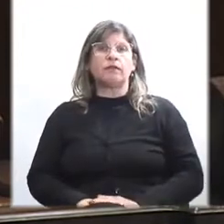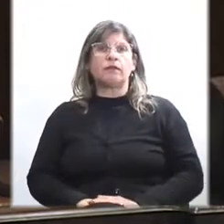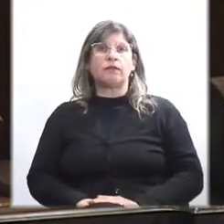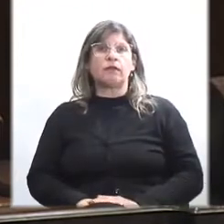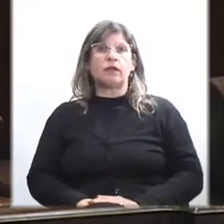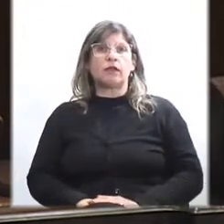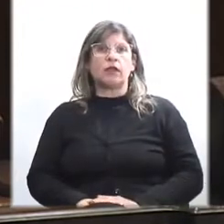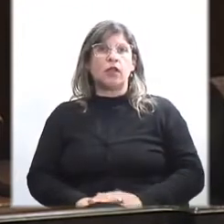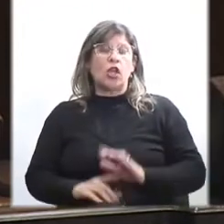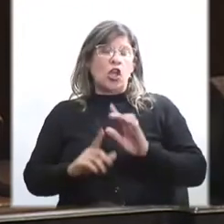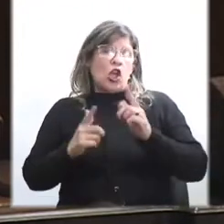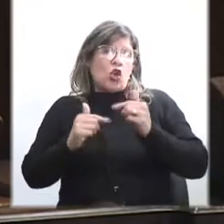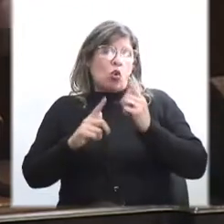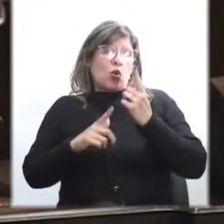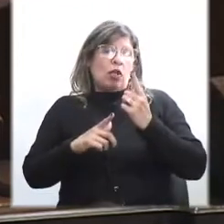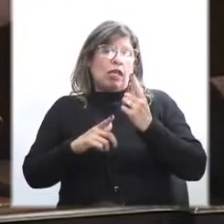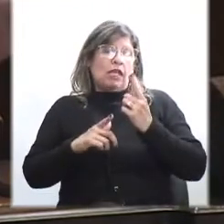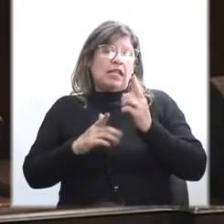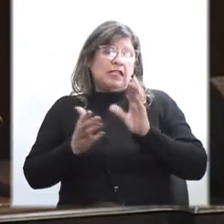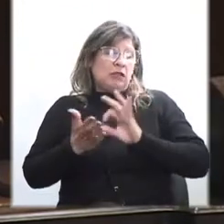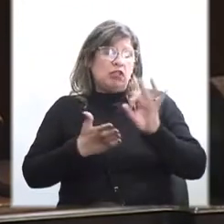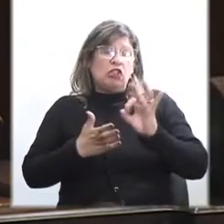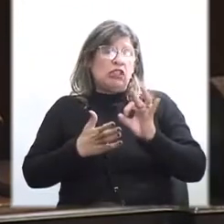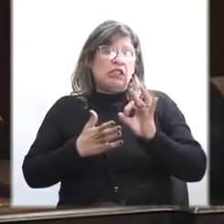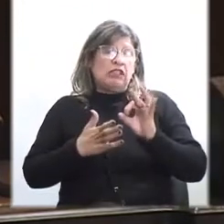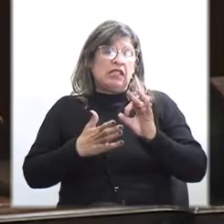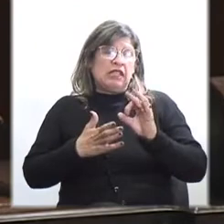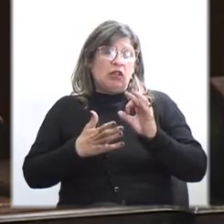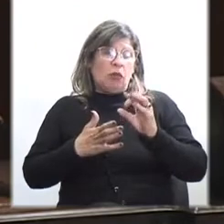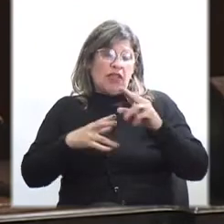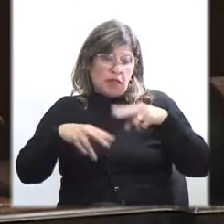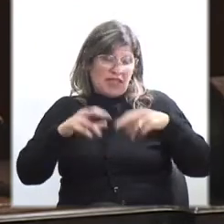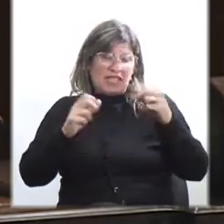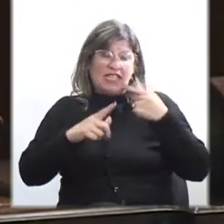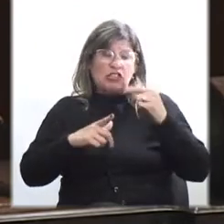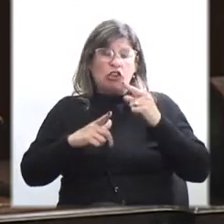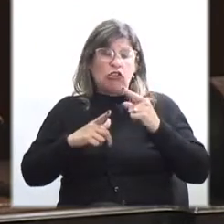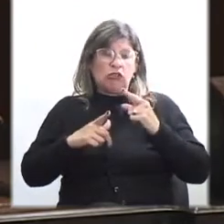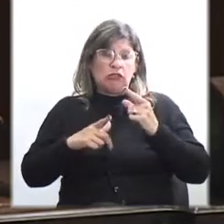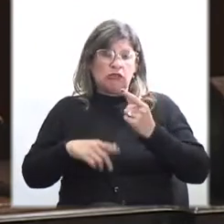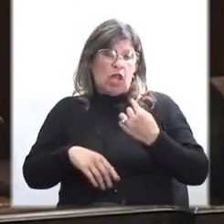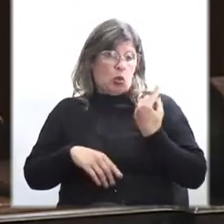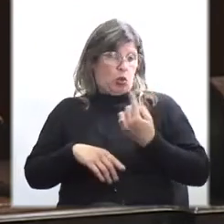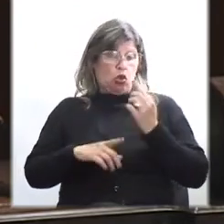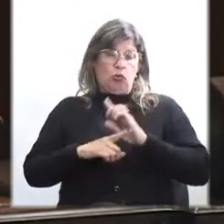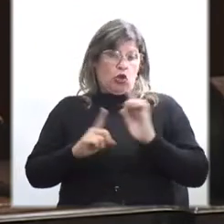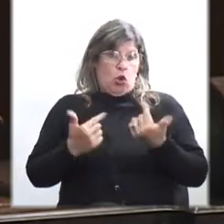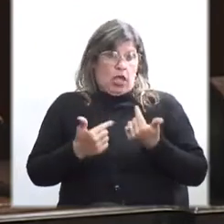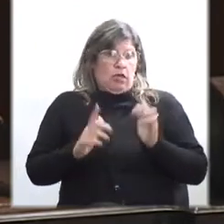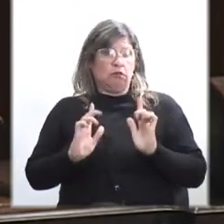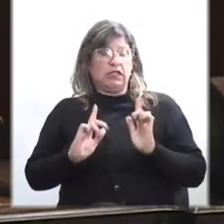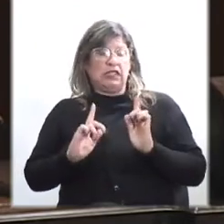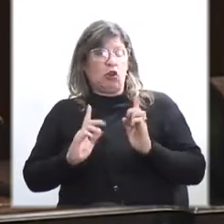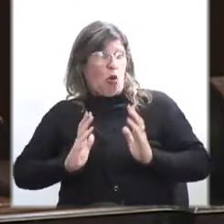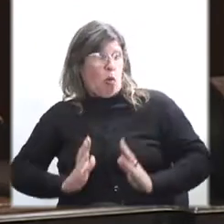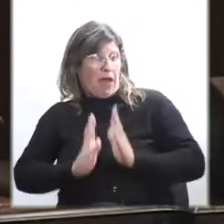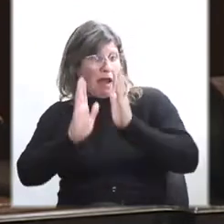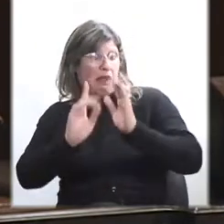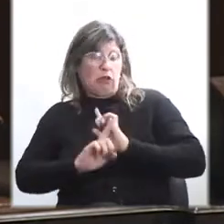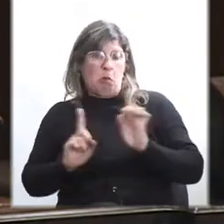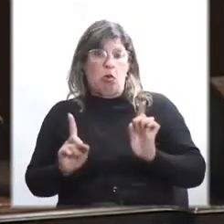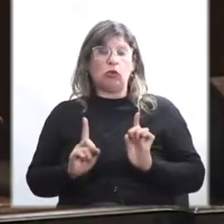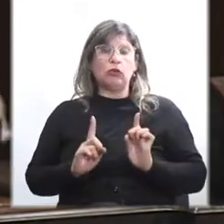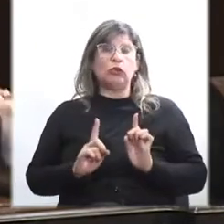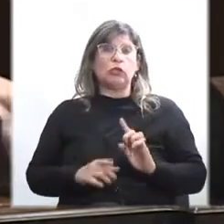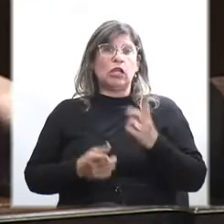No hay un servicio de inteligencia autónomo o paralelo. O sea que esa información de los